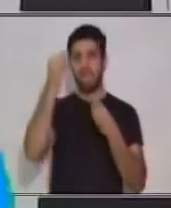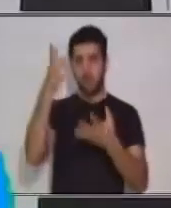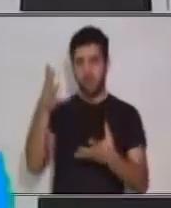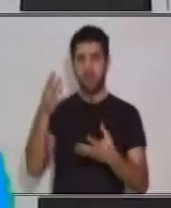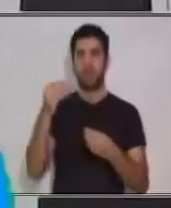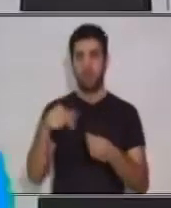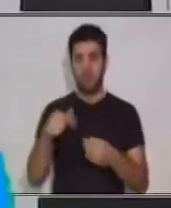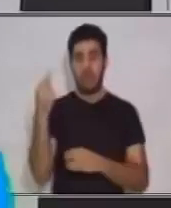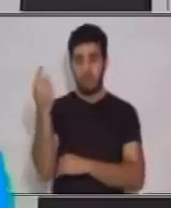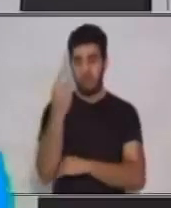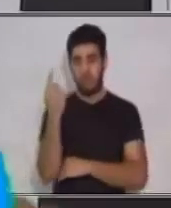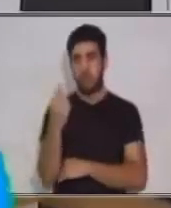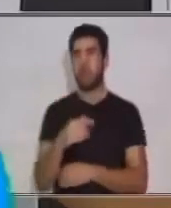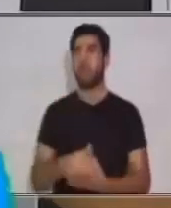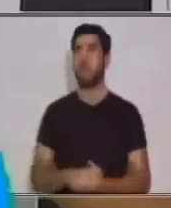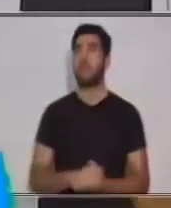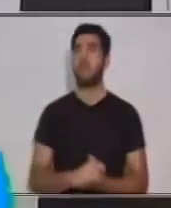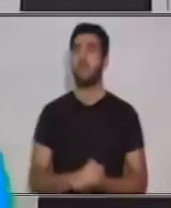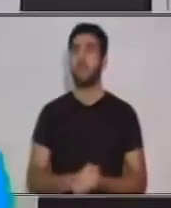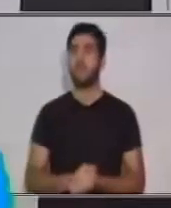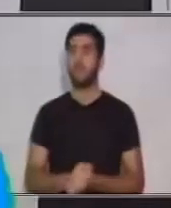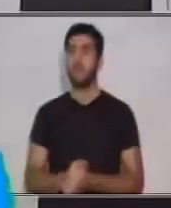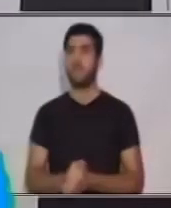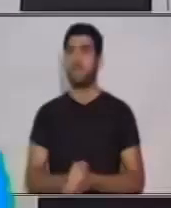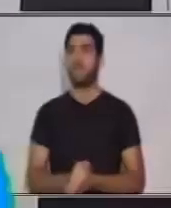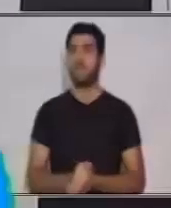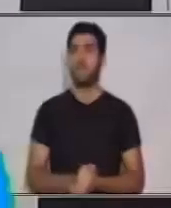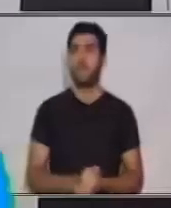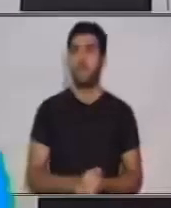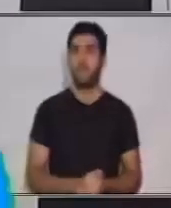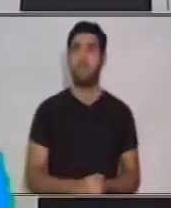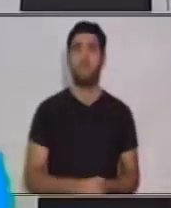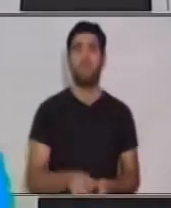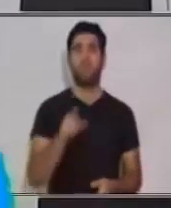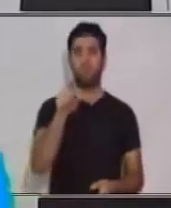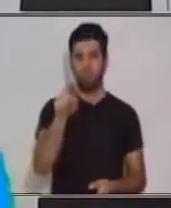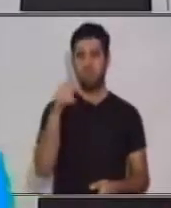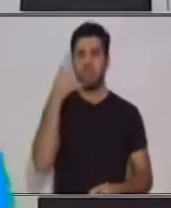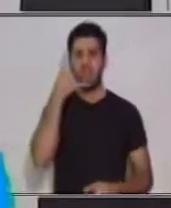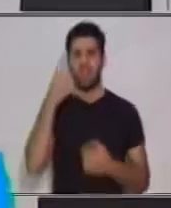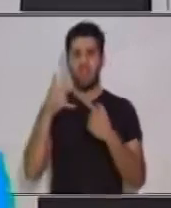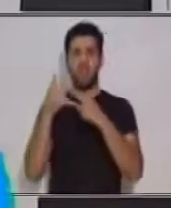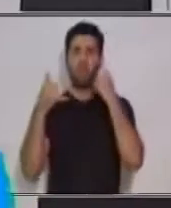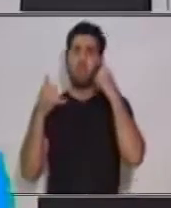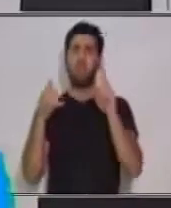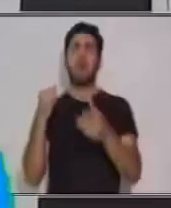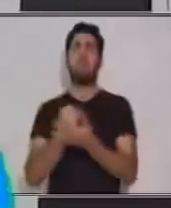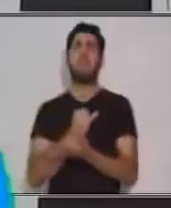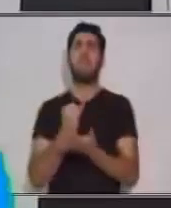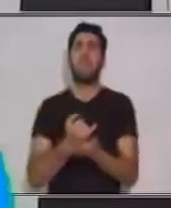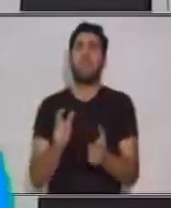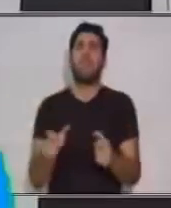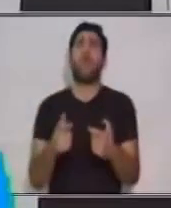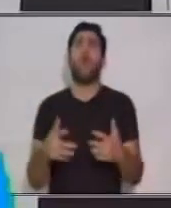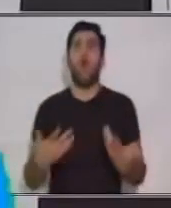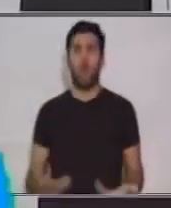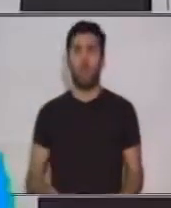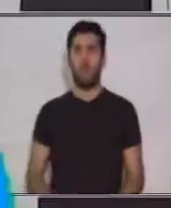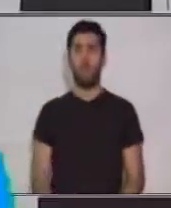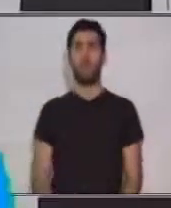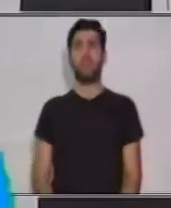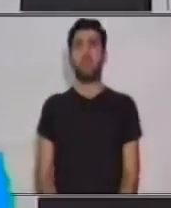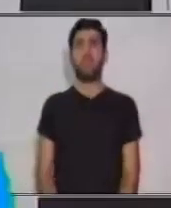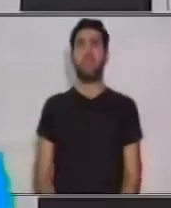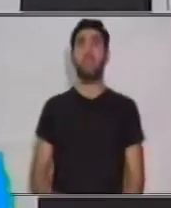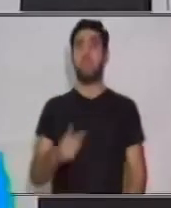valiosa e importante? Y en el teléfono. ¿Cómo puedes utilizar un teléfono para investigar? Pues si en